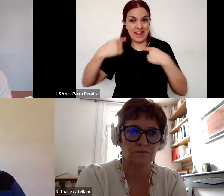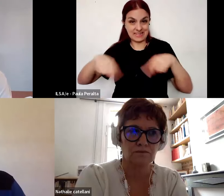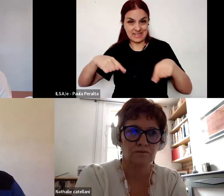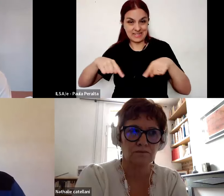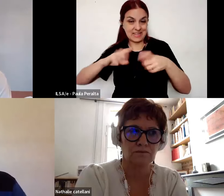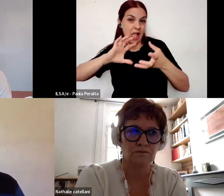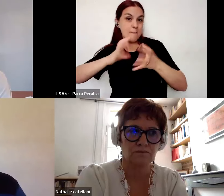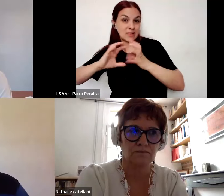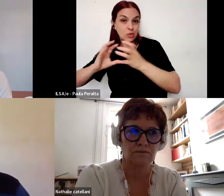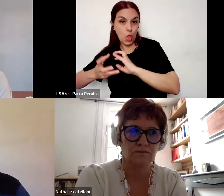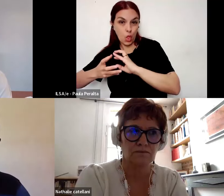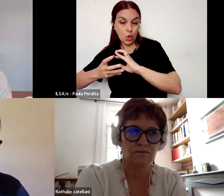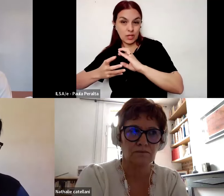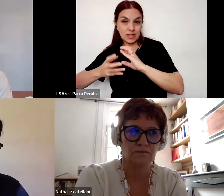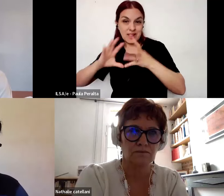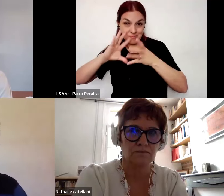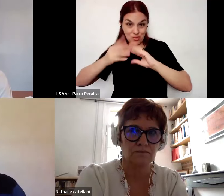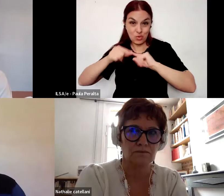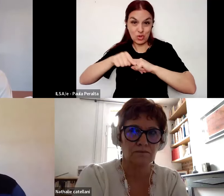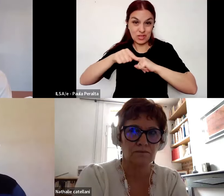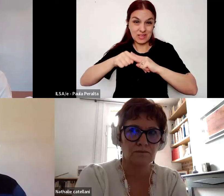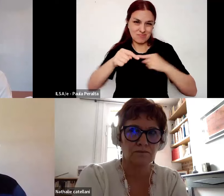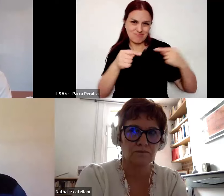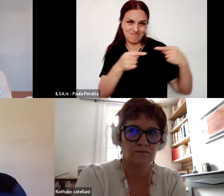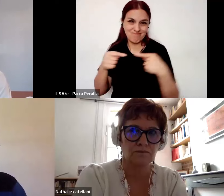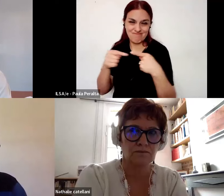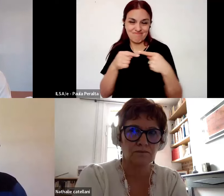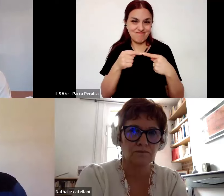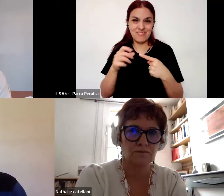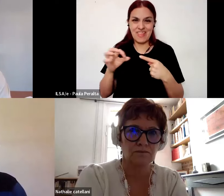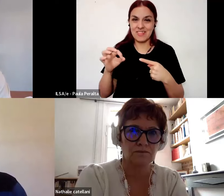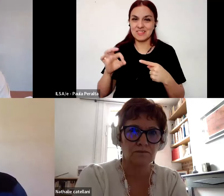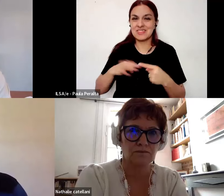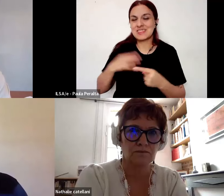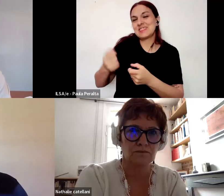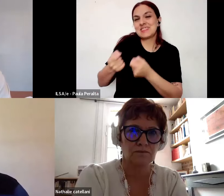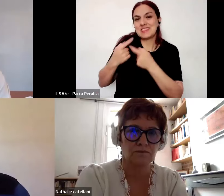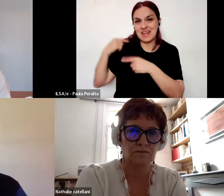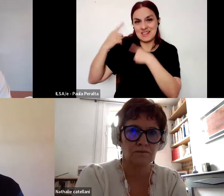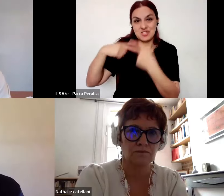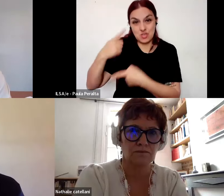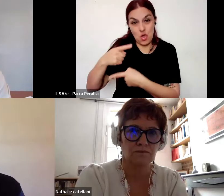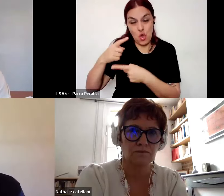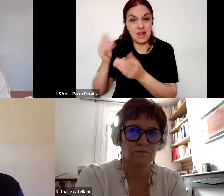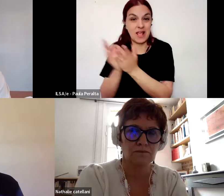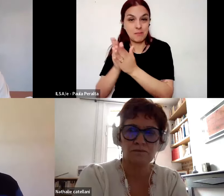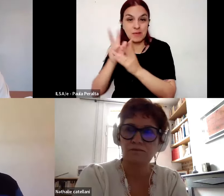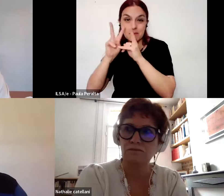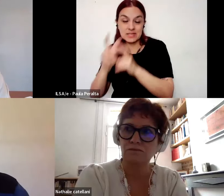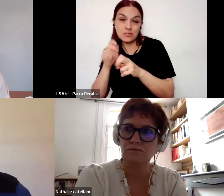que ponen en tensión la tradición académica de investigación al incorporar esta investigación